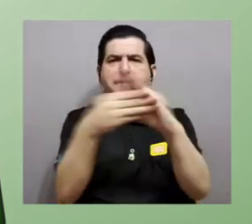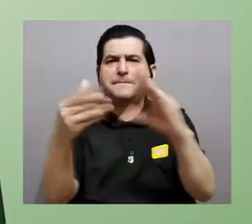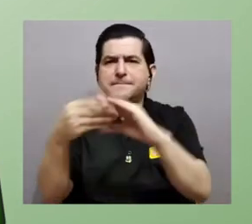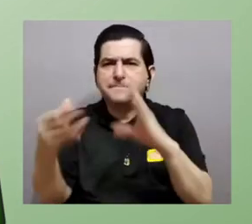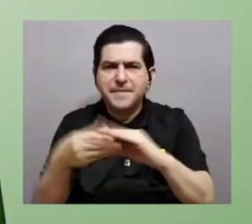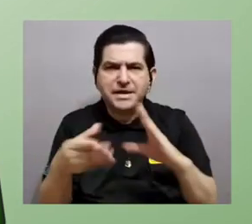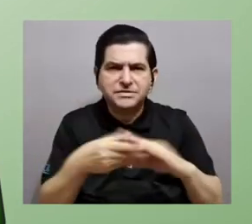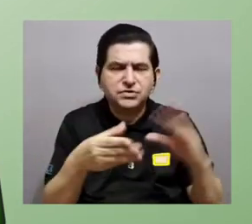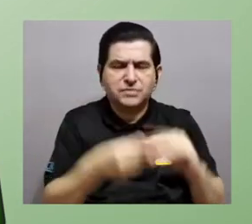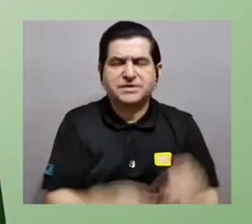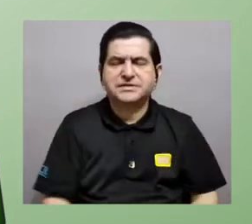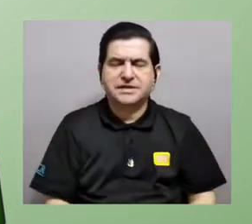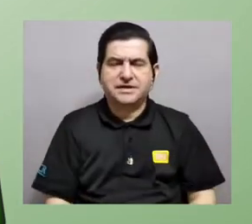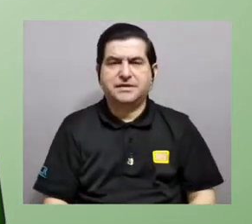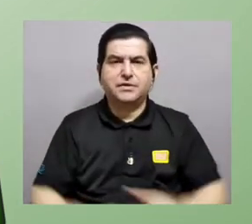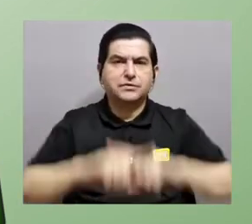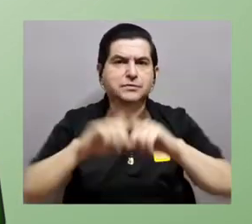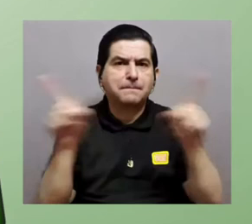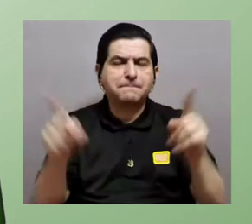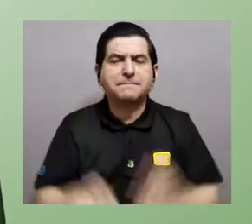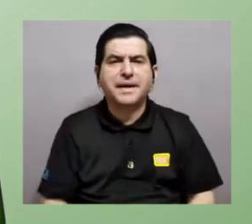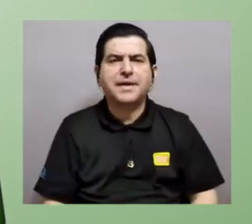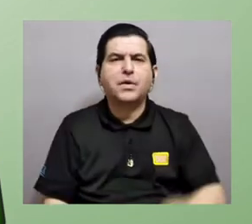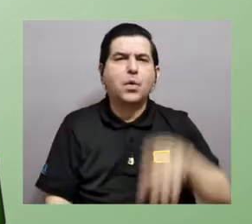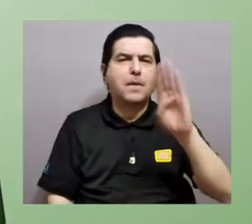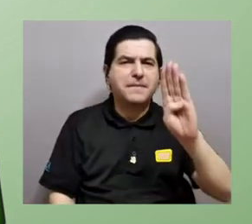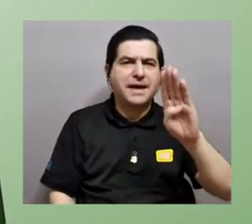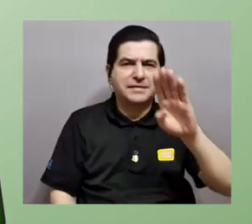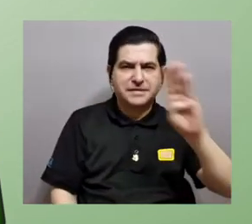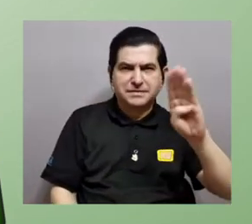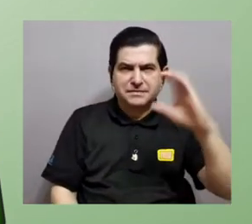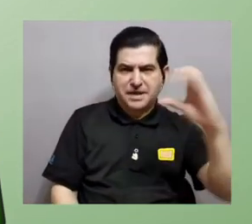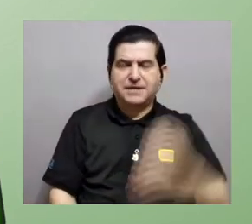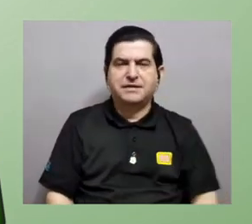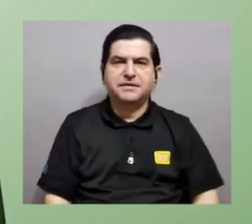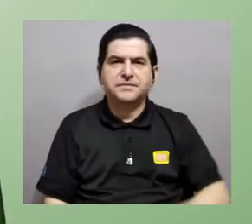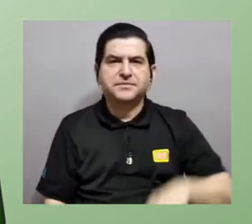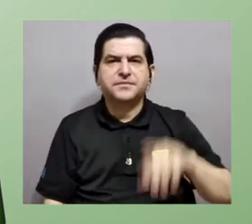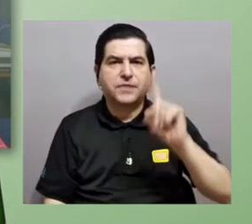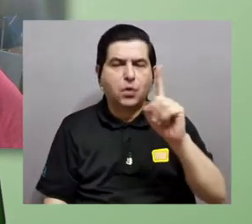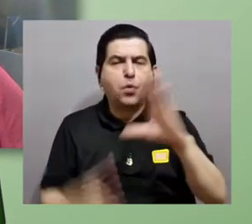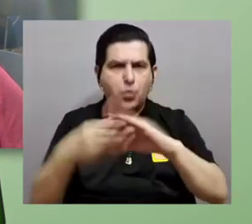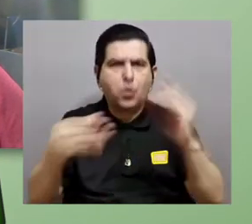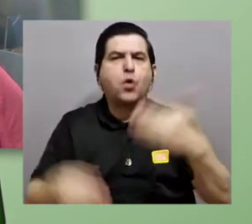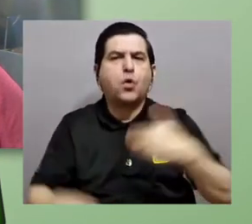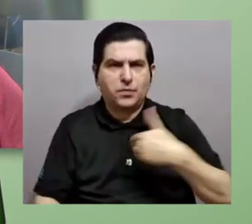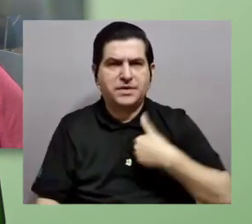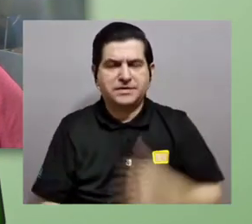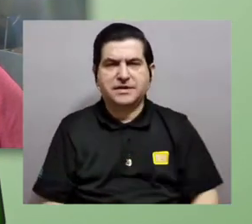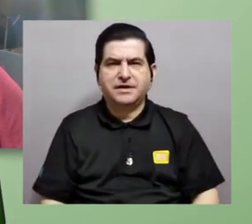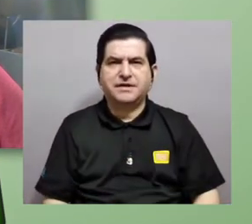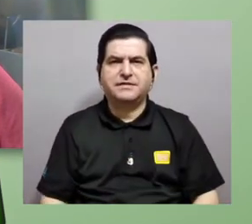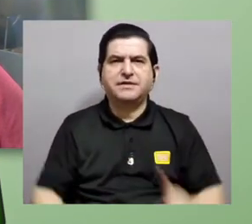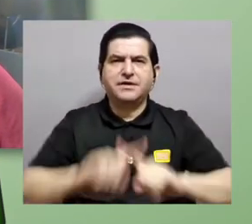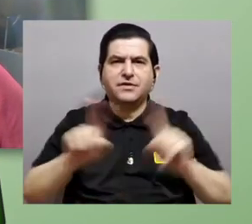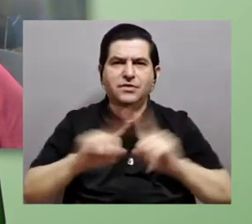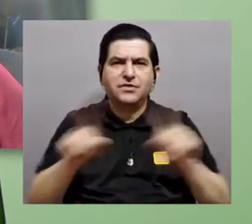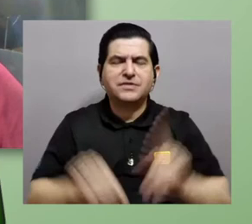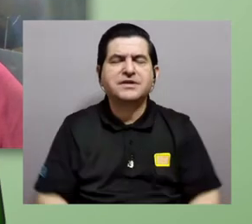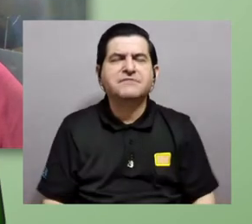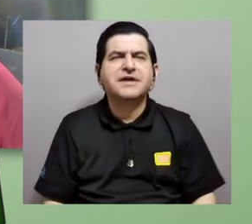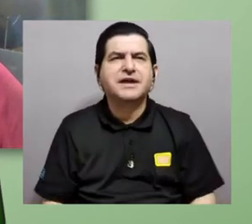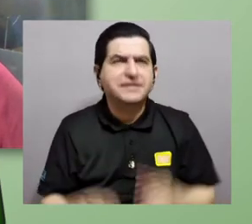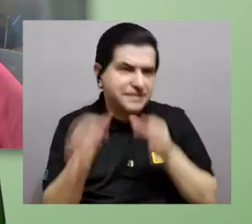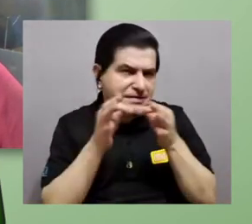ahora un poco más de comentarios, Doña Teresita, pero vamos con Beatriz, porque también tenemos otras, un comentario, por ejemplo, que hay